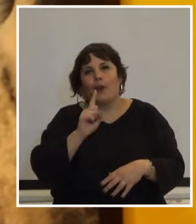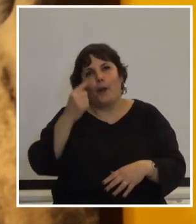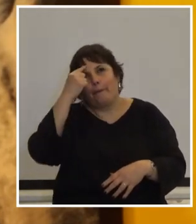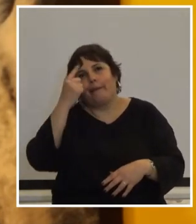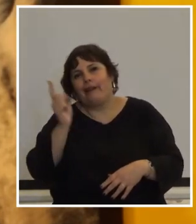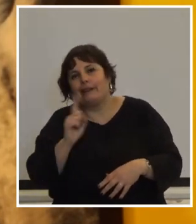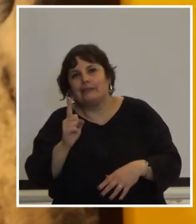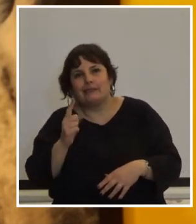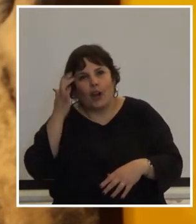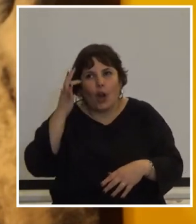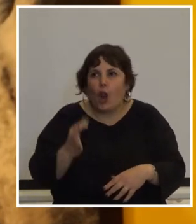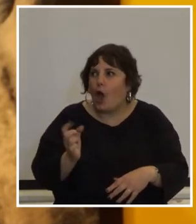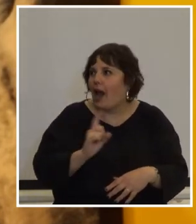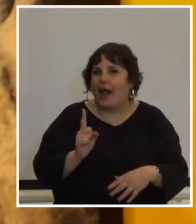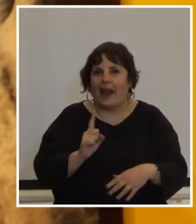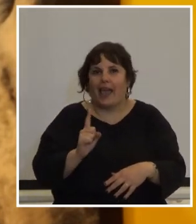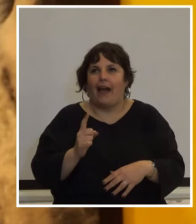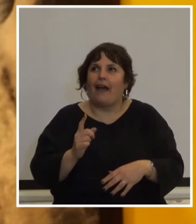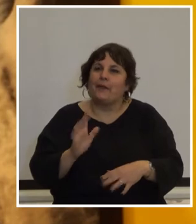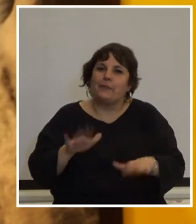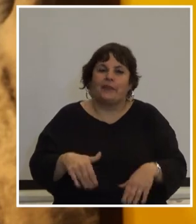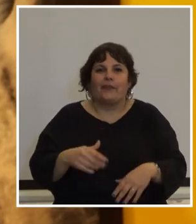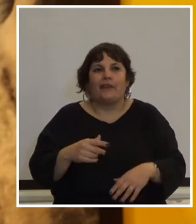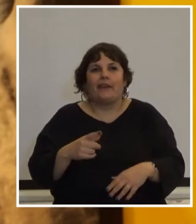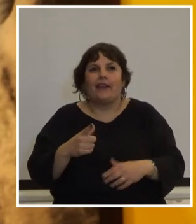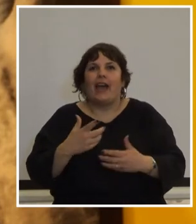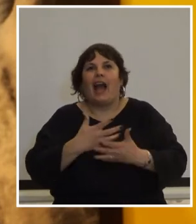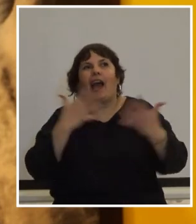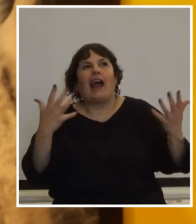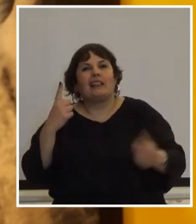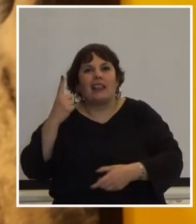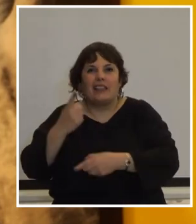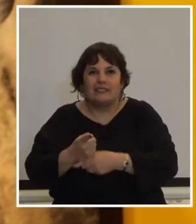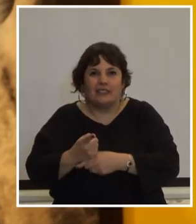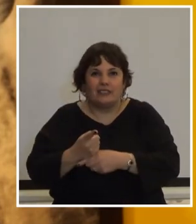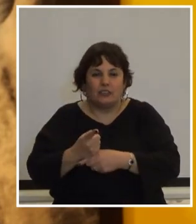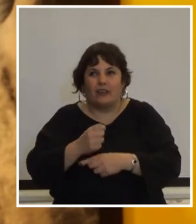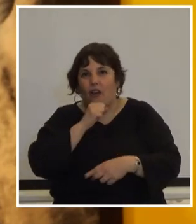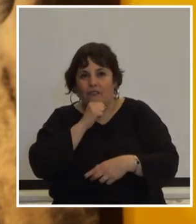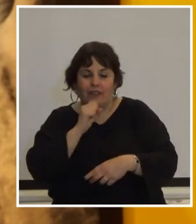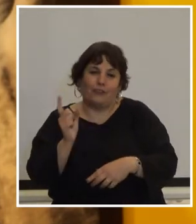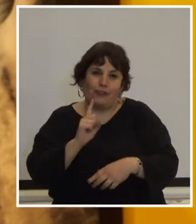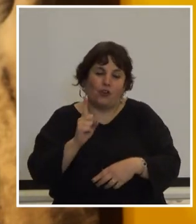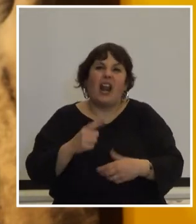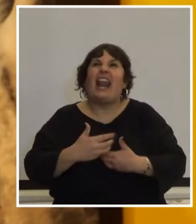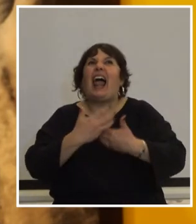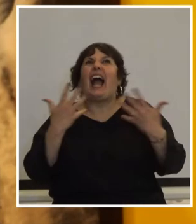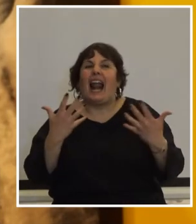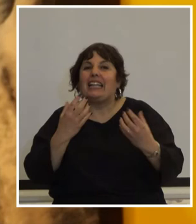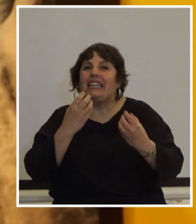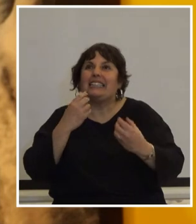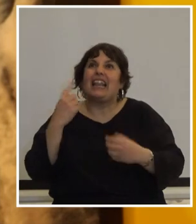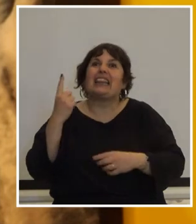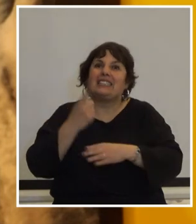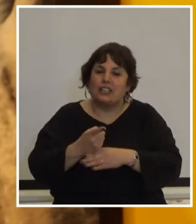creer que las grandes decisiones las toman los viejos las grandes decisiones